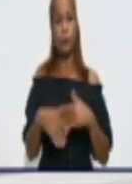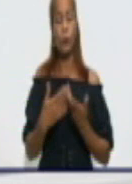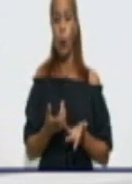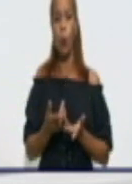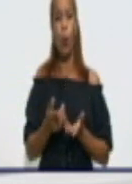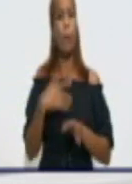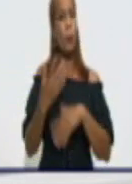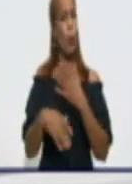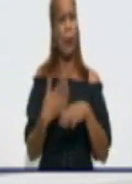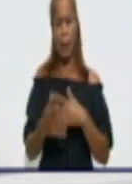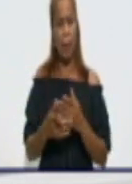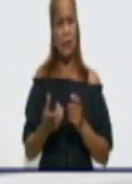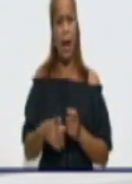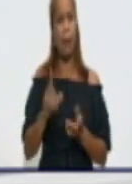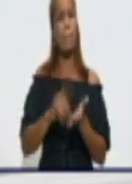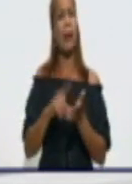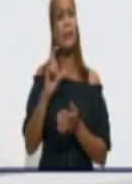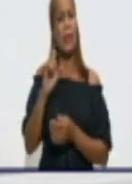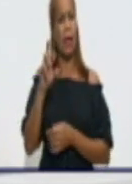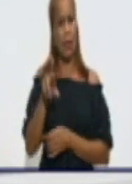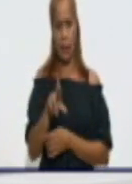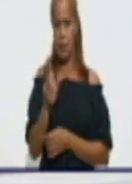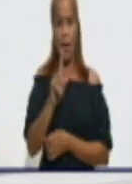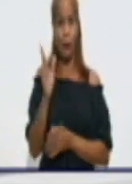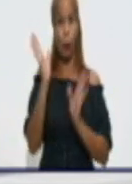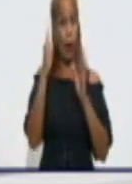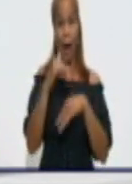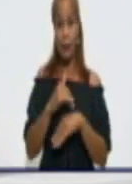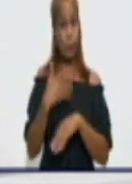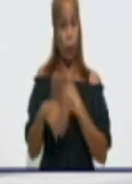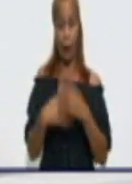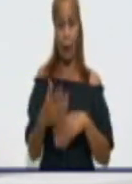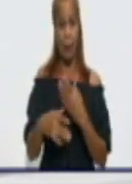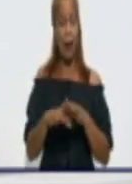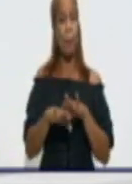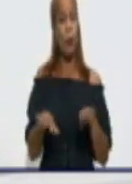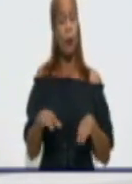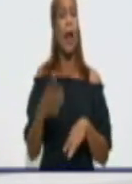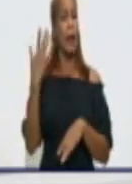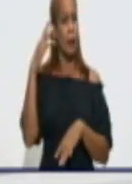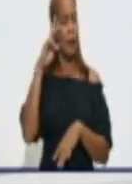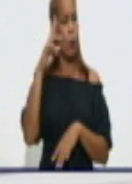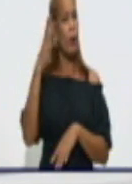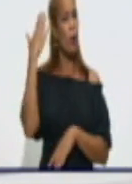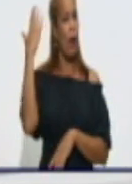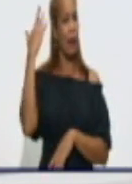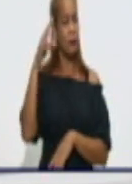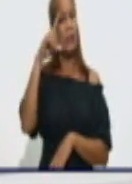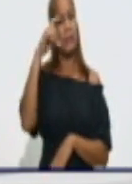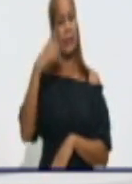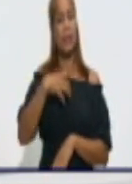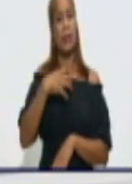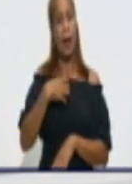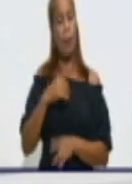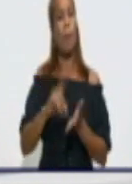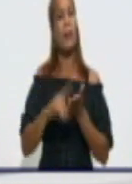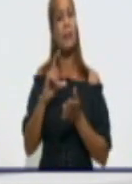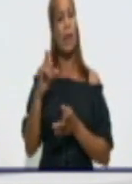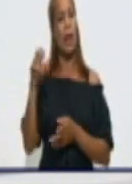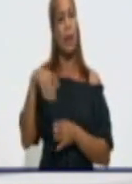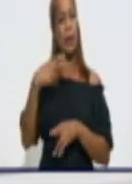porque ya se están haciendo con bastante prontitud. Es decir, ese problema que tuvimos en un momento determinado y que las personas tenían que estar